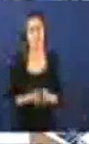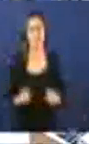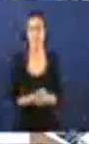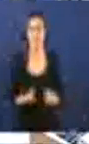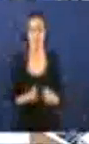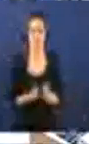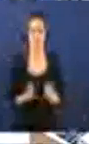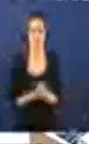Grupo parlamentario Social